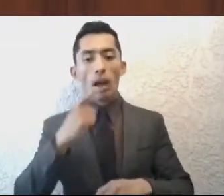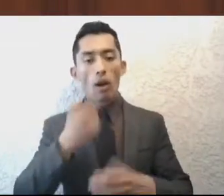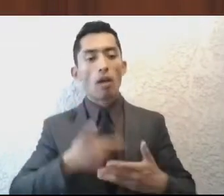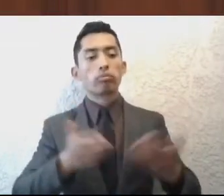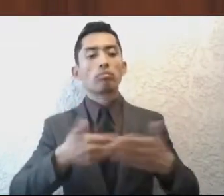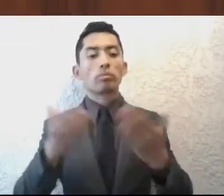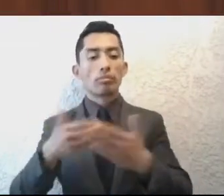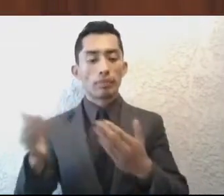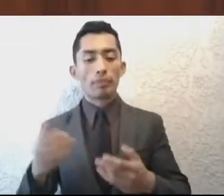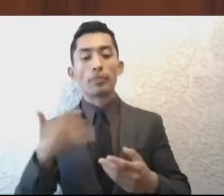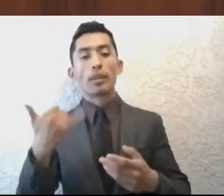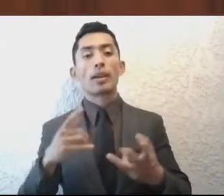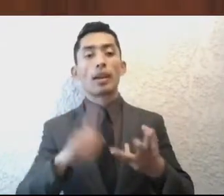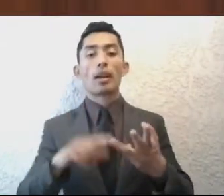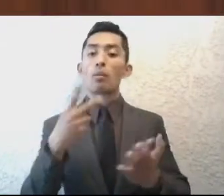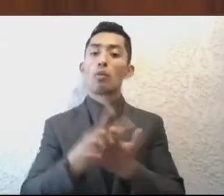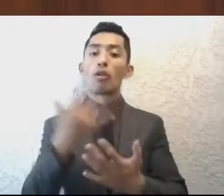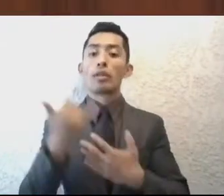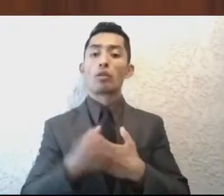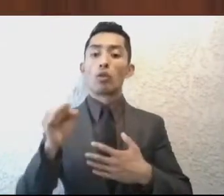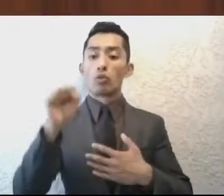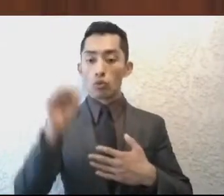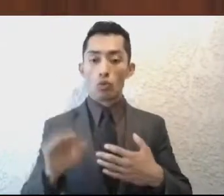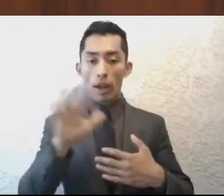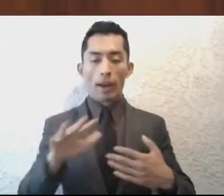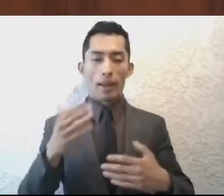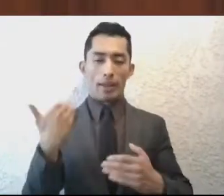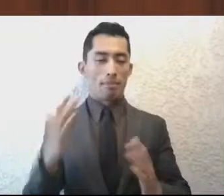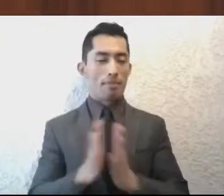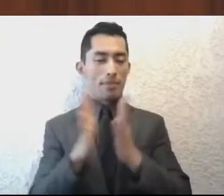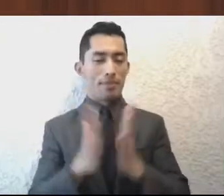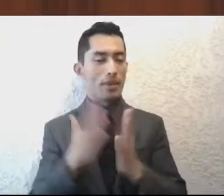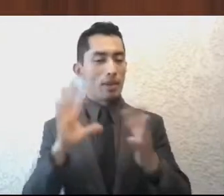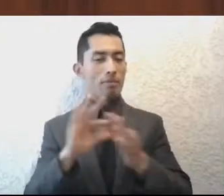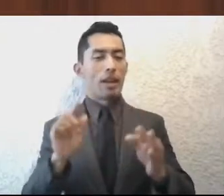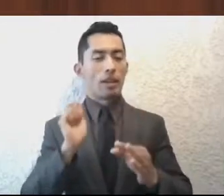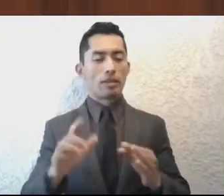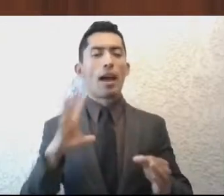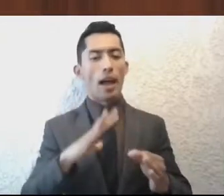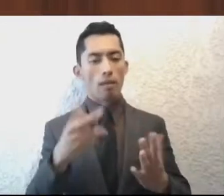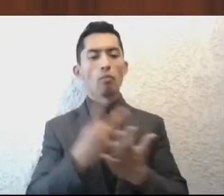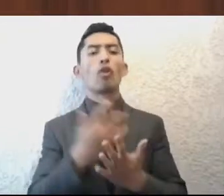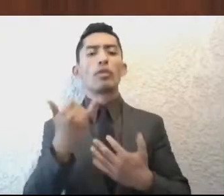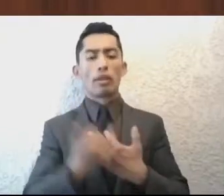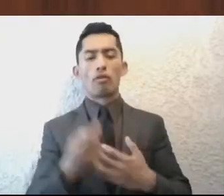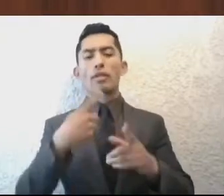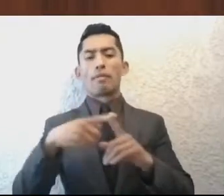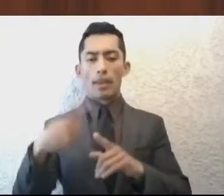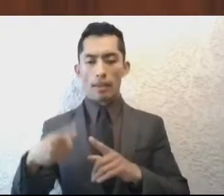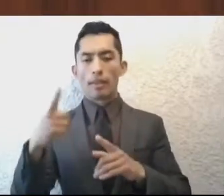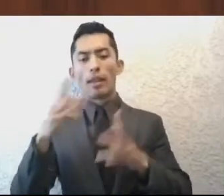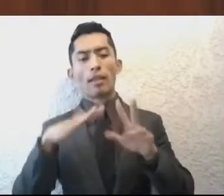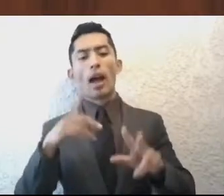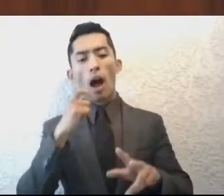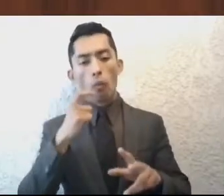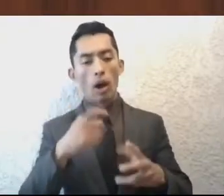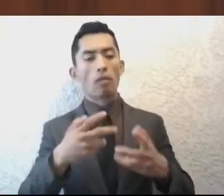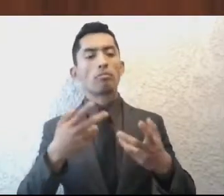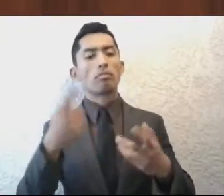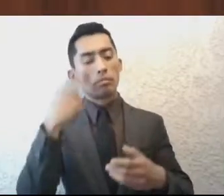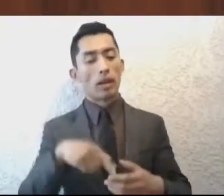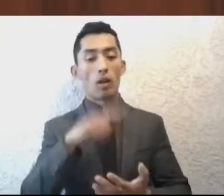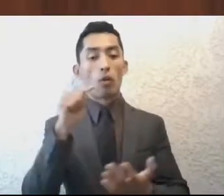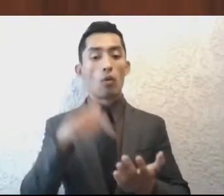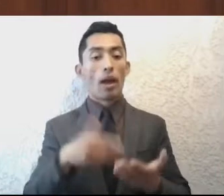respecto a la cartera de proyectos del sur, lo comentaba en la participación anterior, tenemos distintos proyectos hidráulicos de rescate de espacios